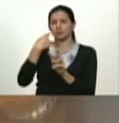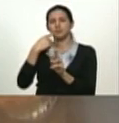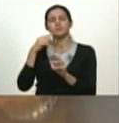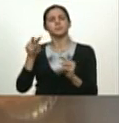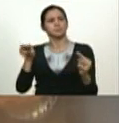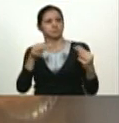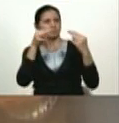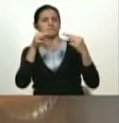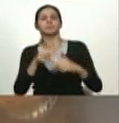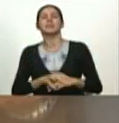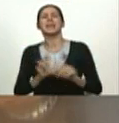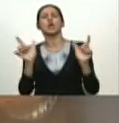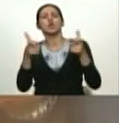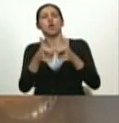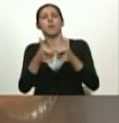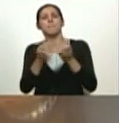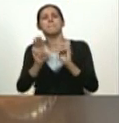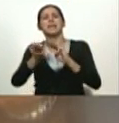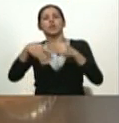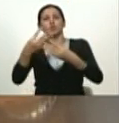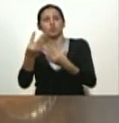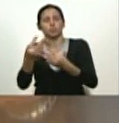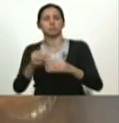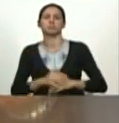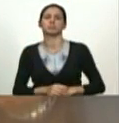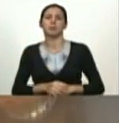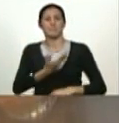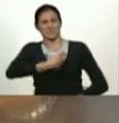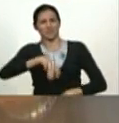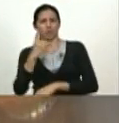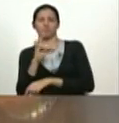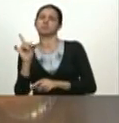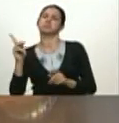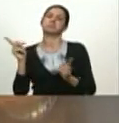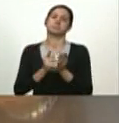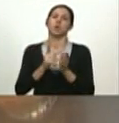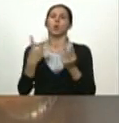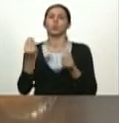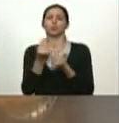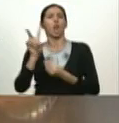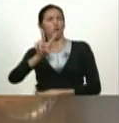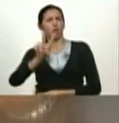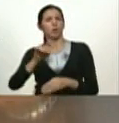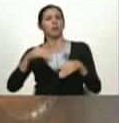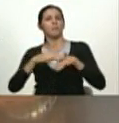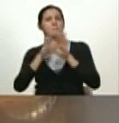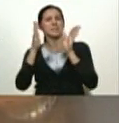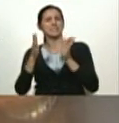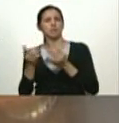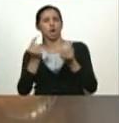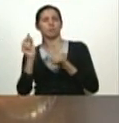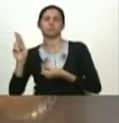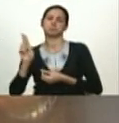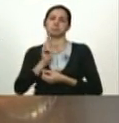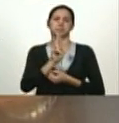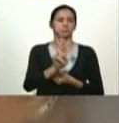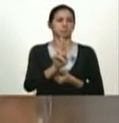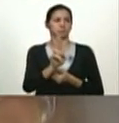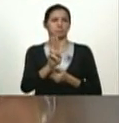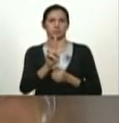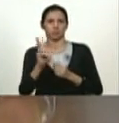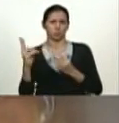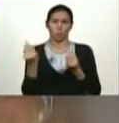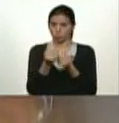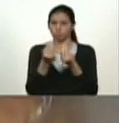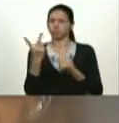reunión de mercosur y evo llegó con él y estaba la presidenta cristina la presidenta dilma y cuando entró al salón